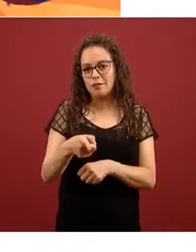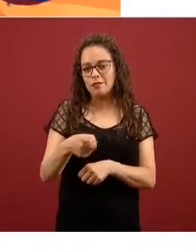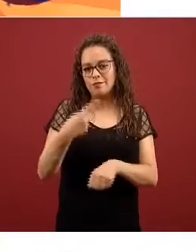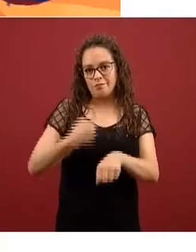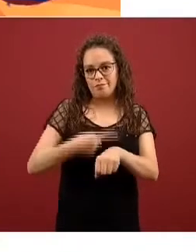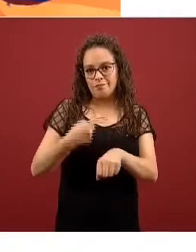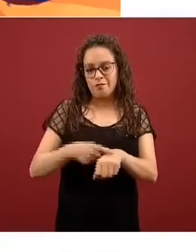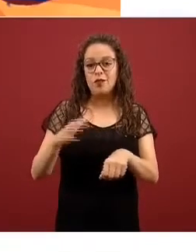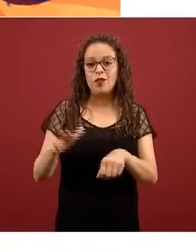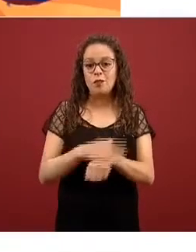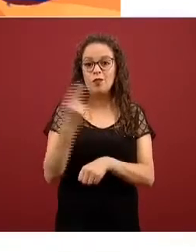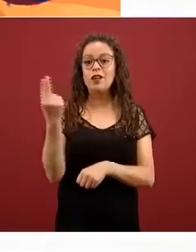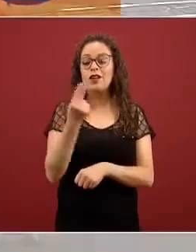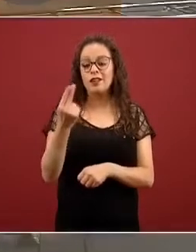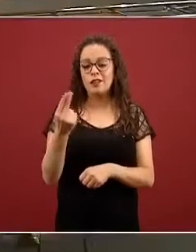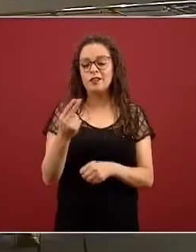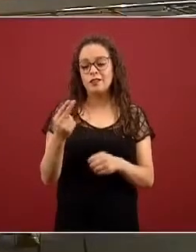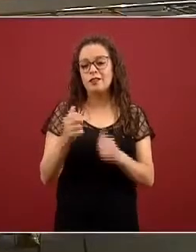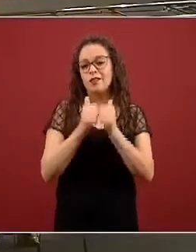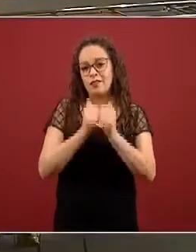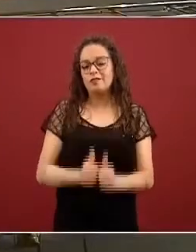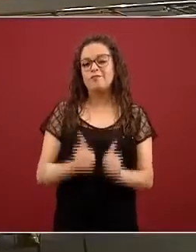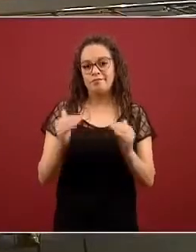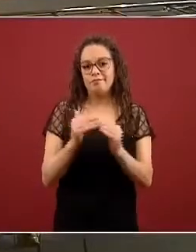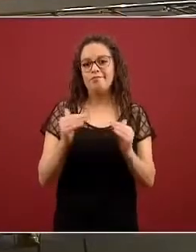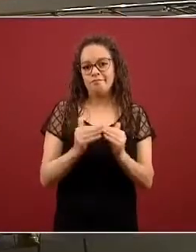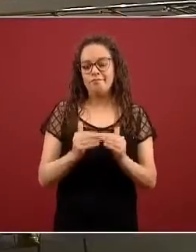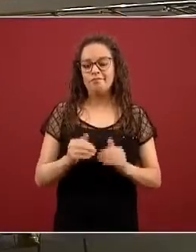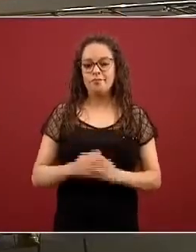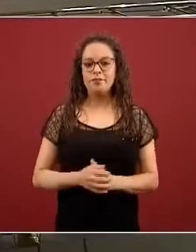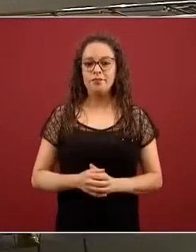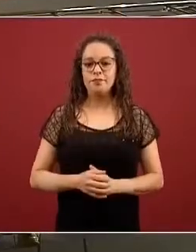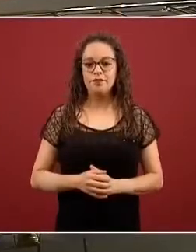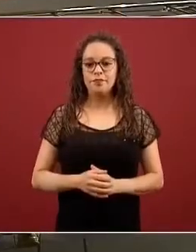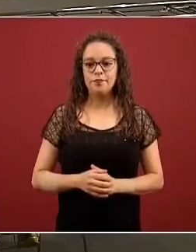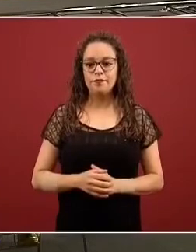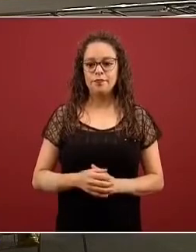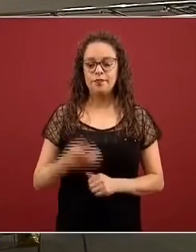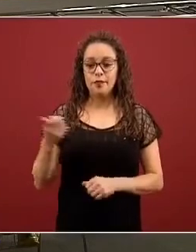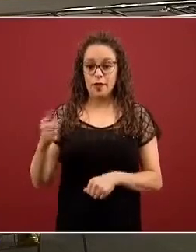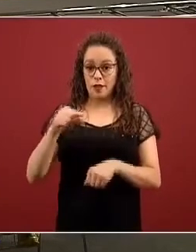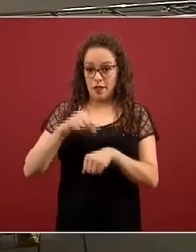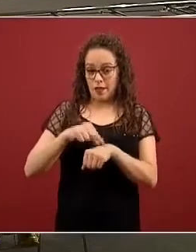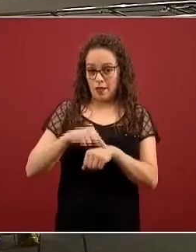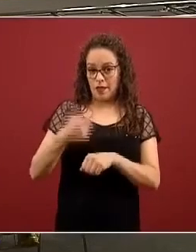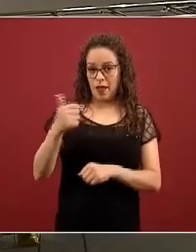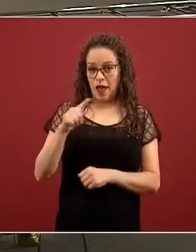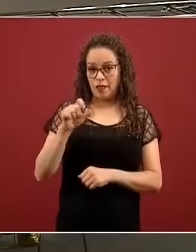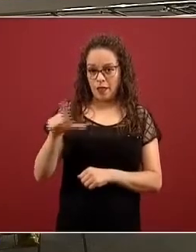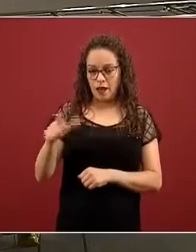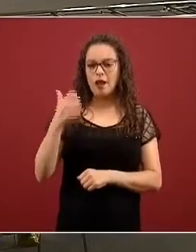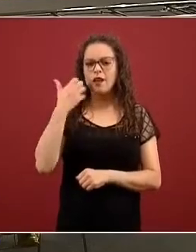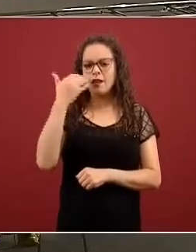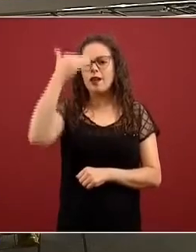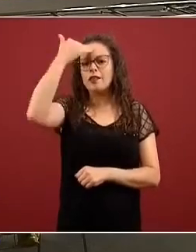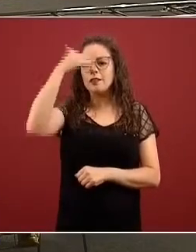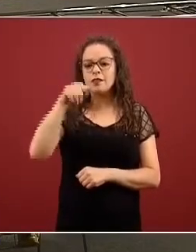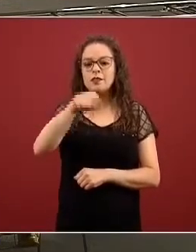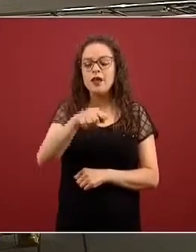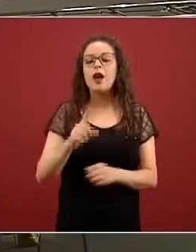vidas. Gobierno de México. El quiere escucharlos, quiere responder sus preguntas. Y para eso,